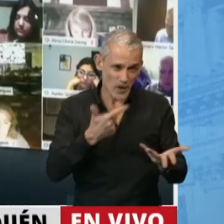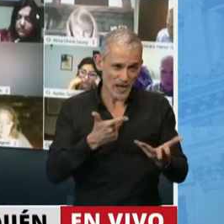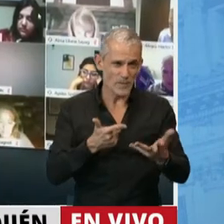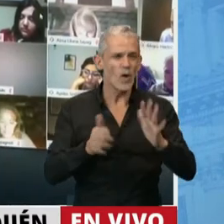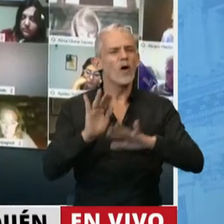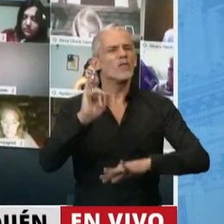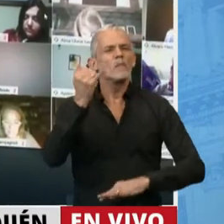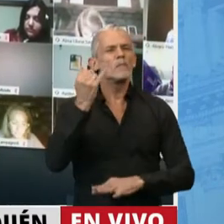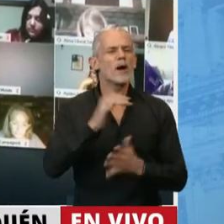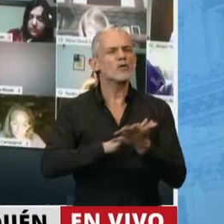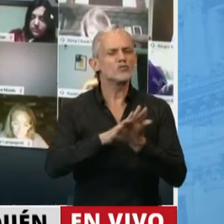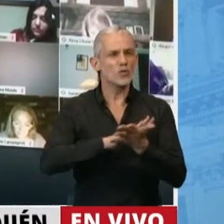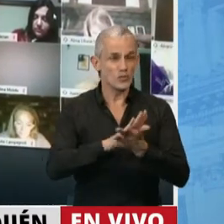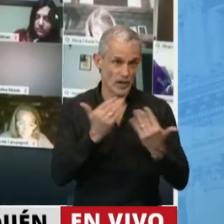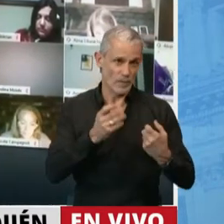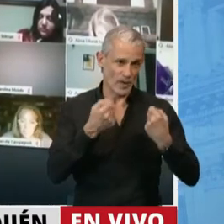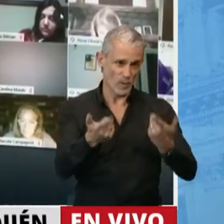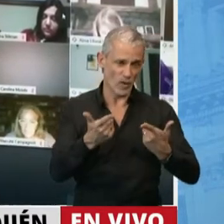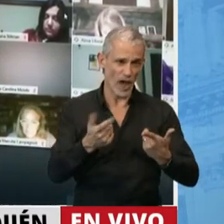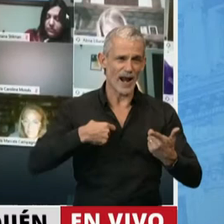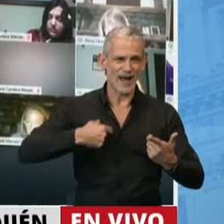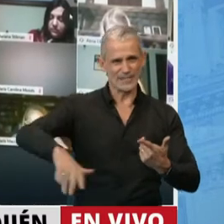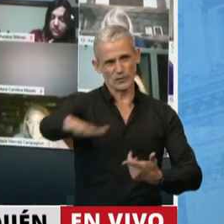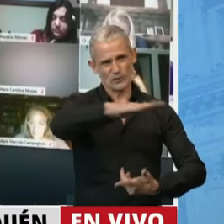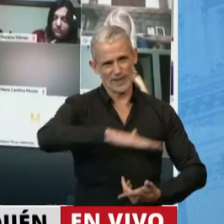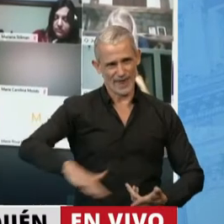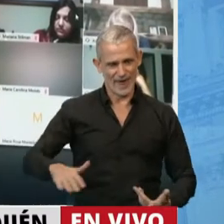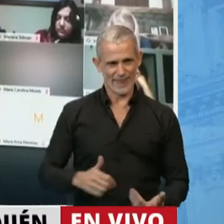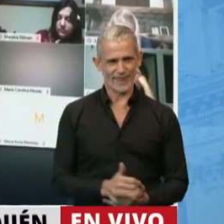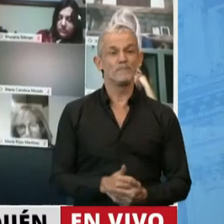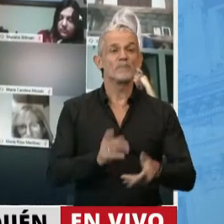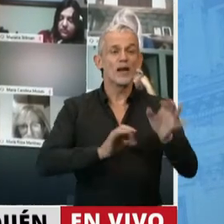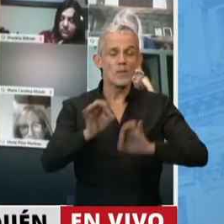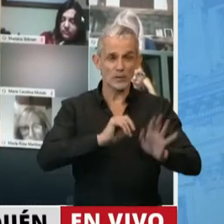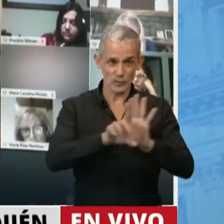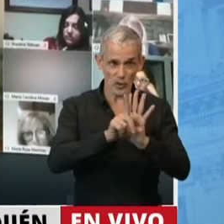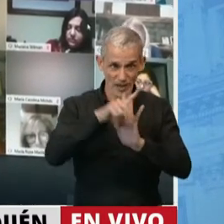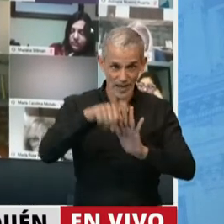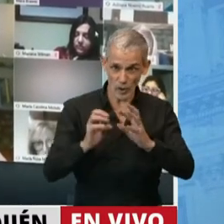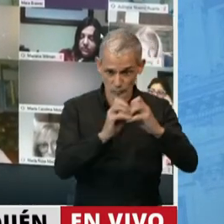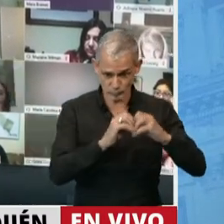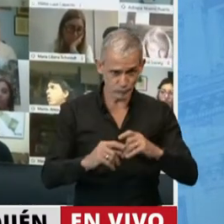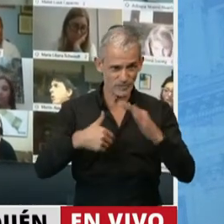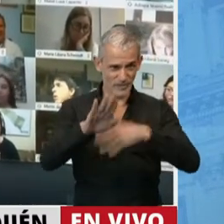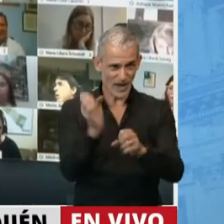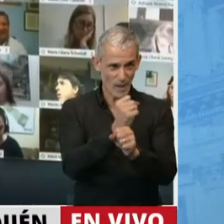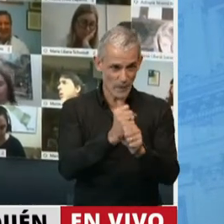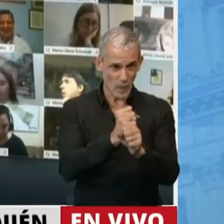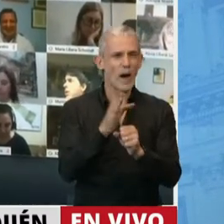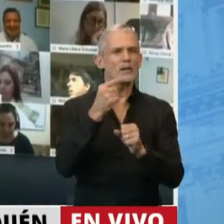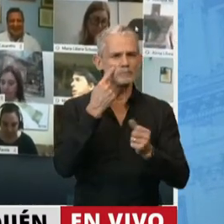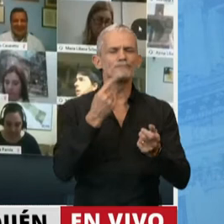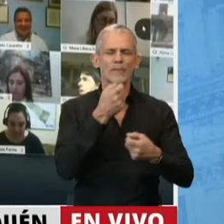respuestas que podamos ofrecer a nuestra sociedad. El proyecto de ley que hoy estamos aprobando es una